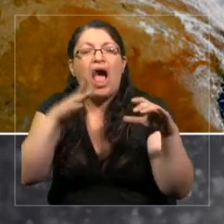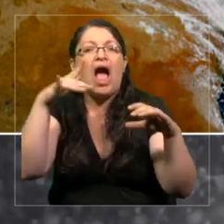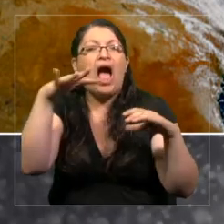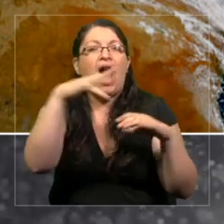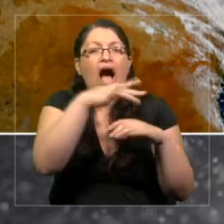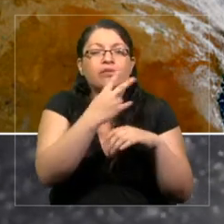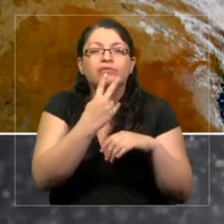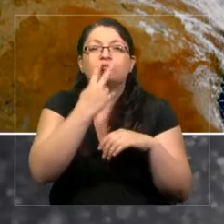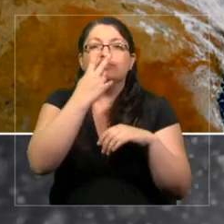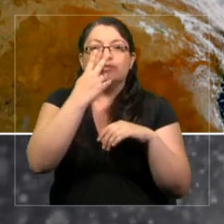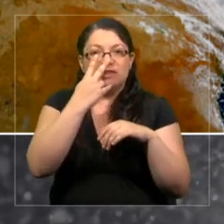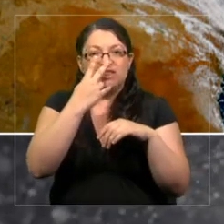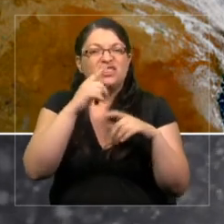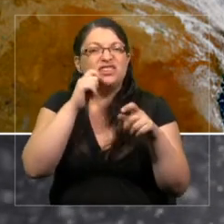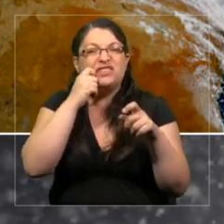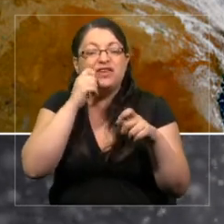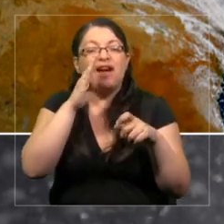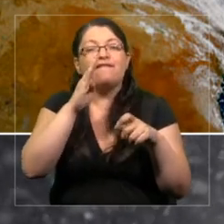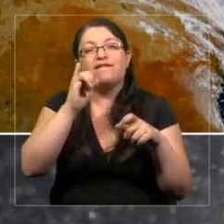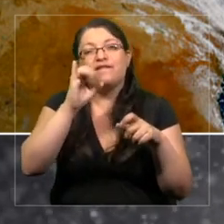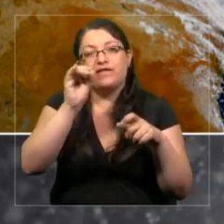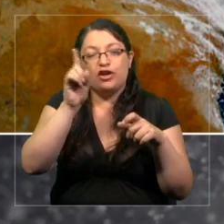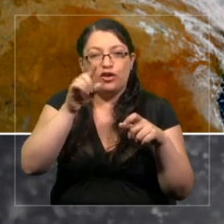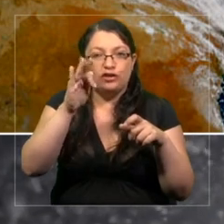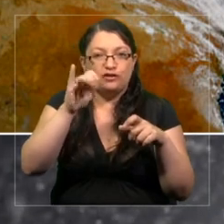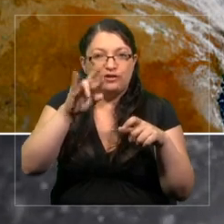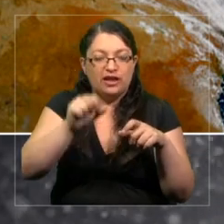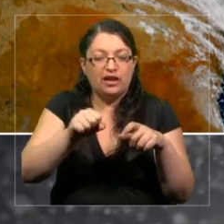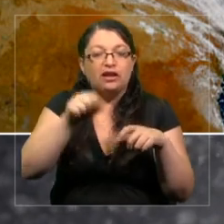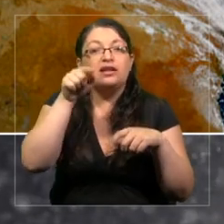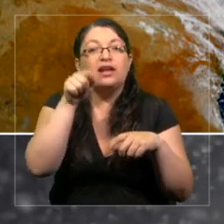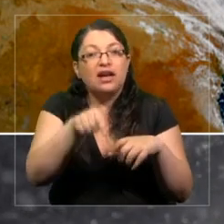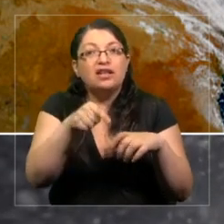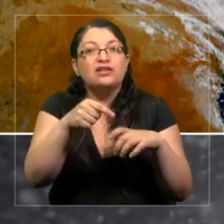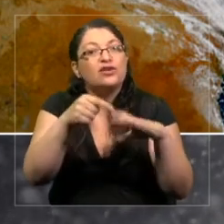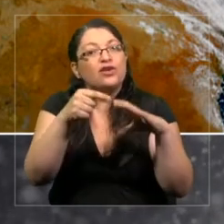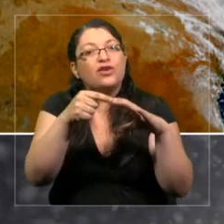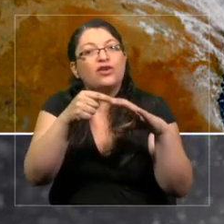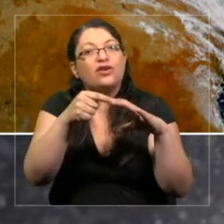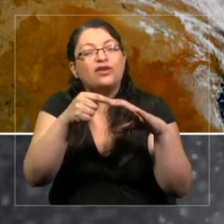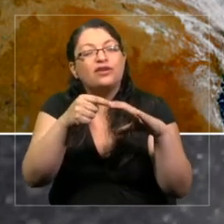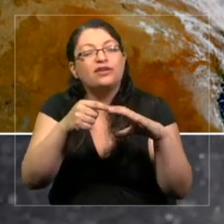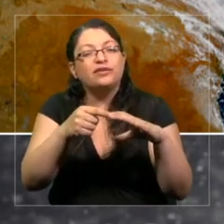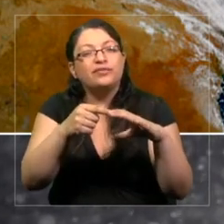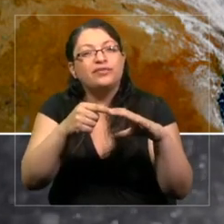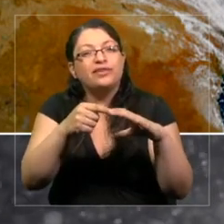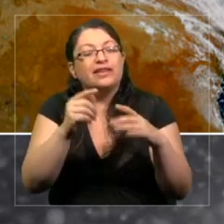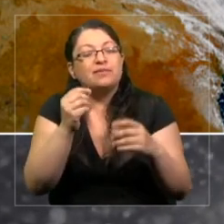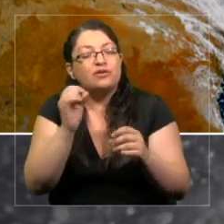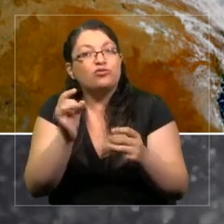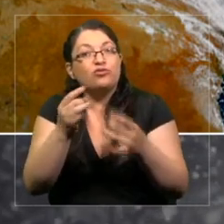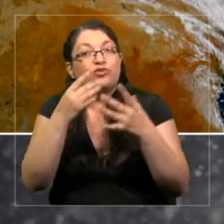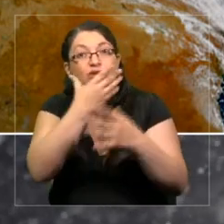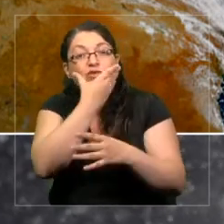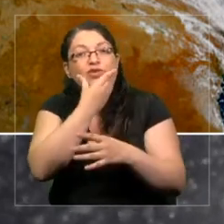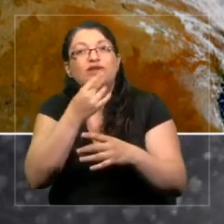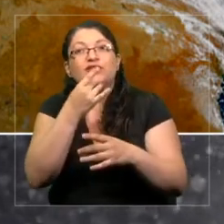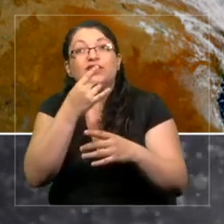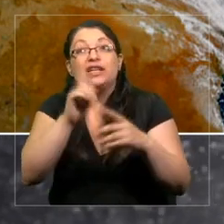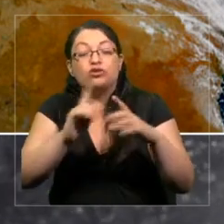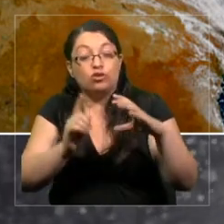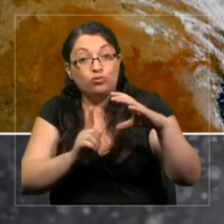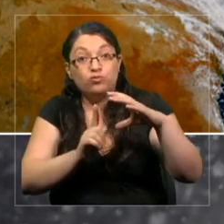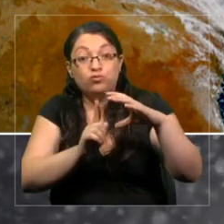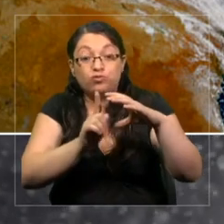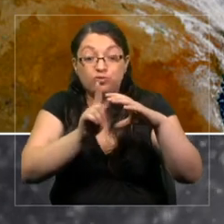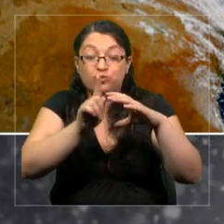llama biosfera y lo que es fascinante es que si subimos unos cuantos kilómetros hacia arriba